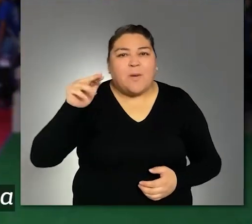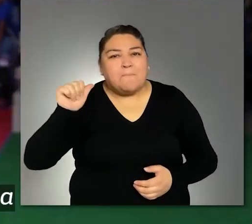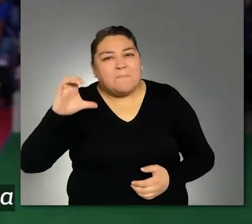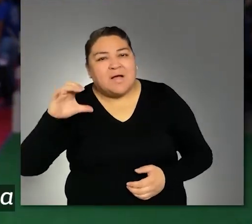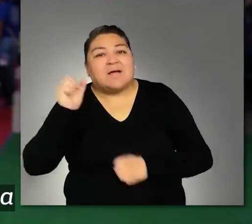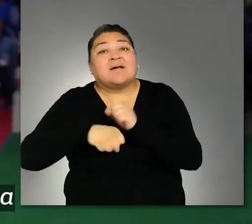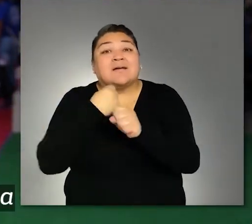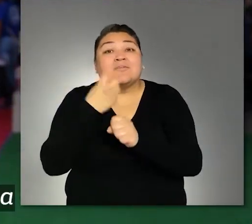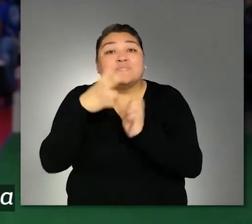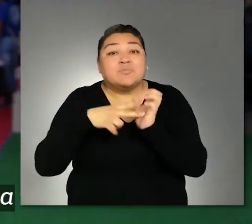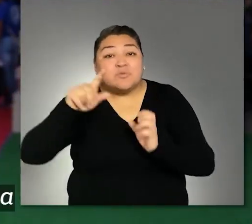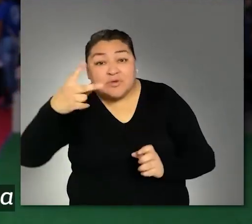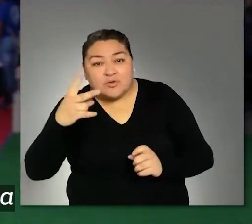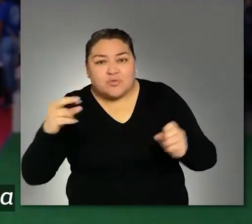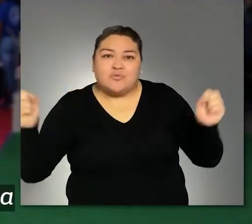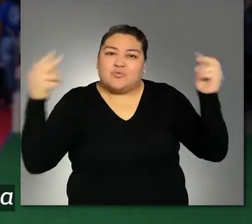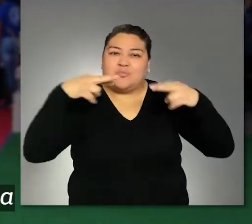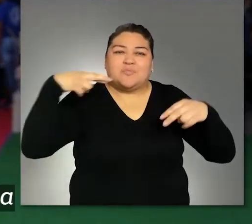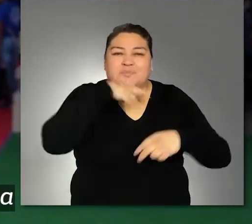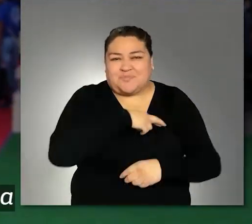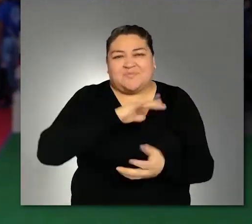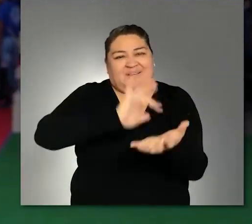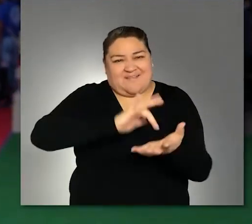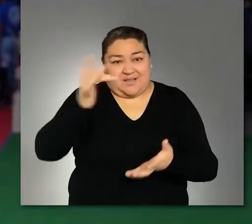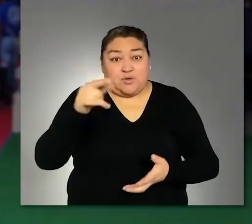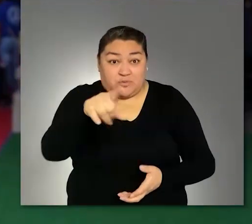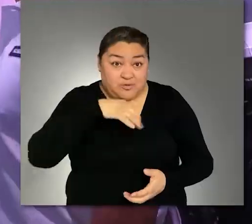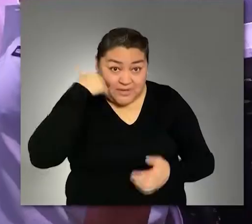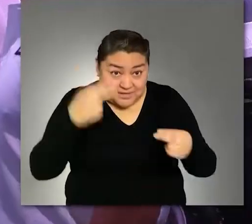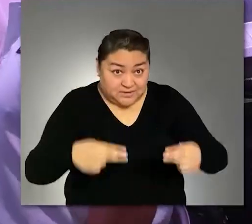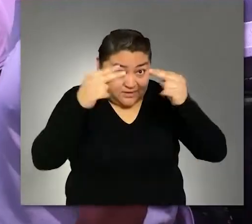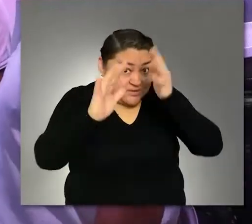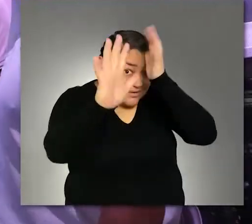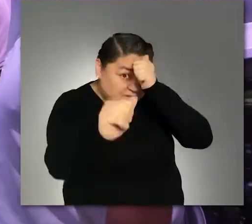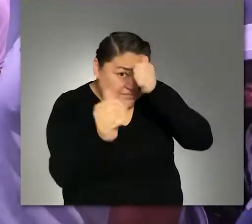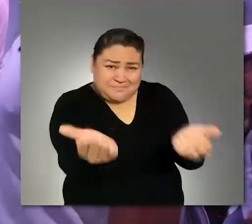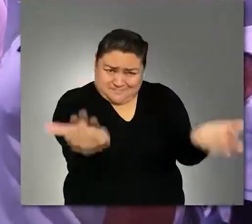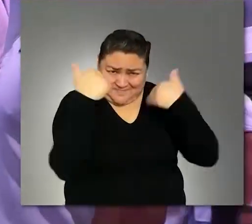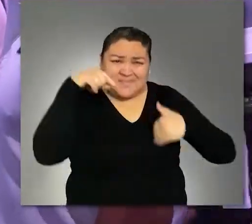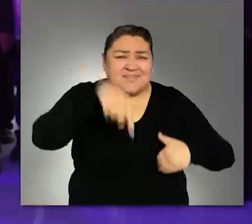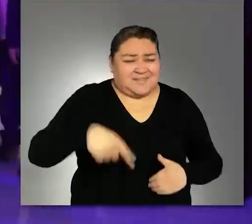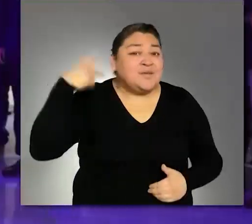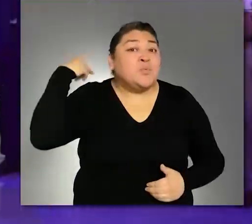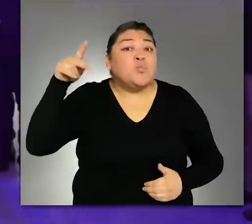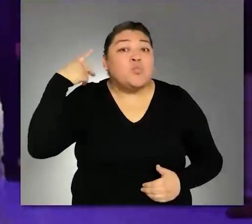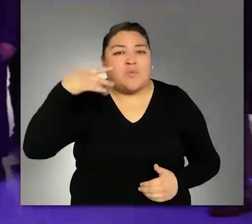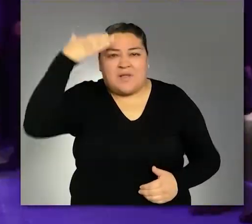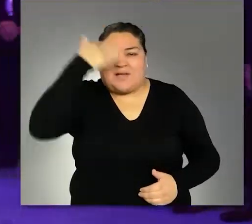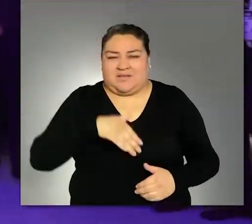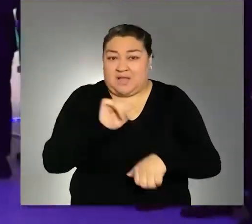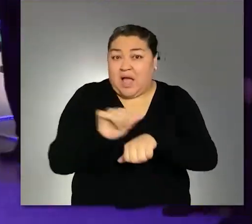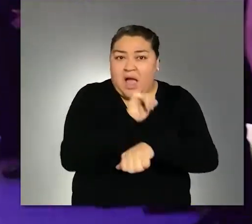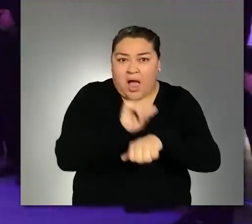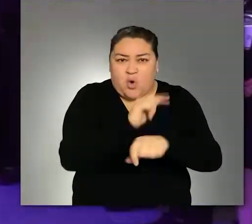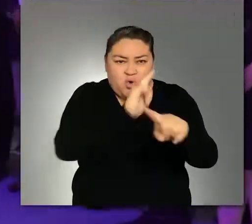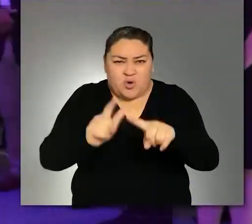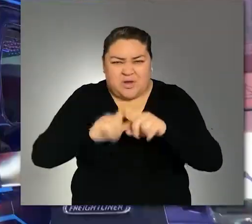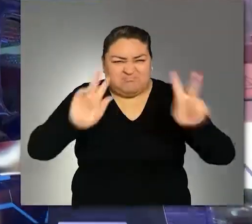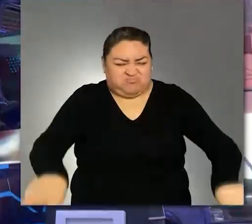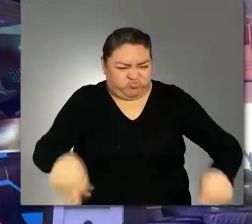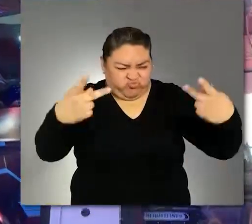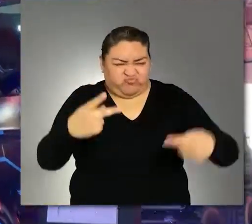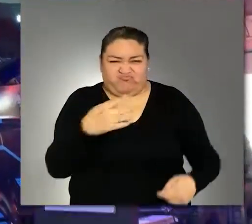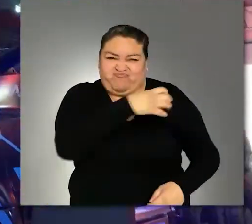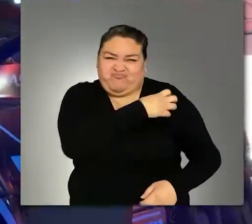Unpact 2022 y nos vemos para la próxima. Gracias. ¿Tienes ganas de hacer negocios? Visita Puebla, la capital de la